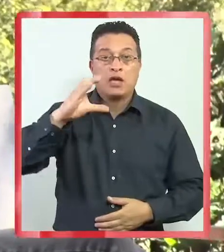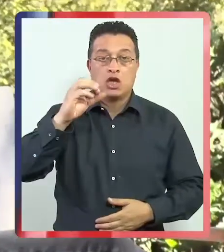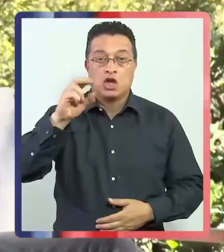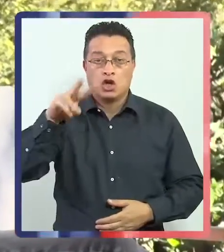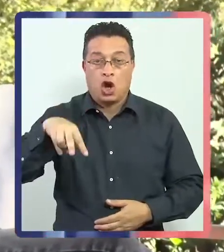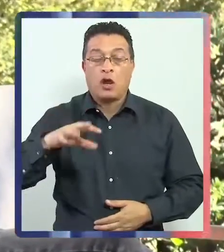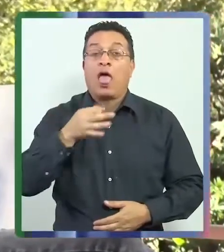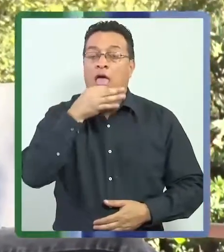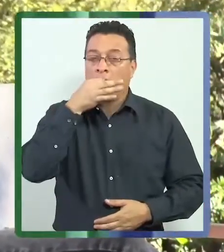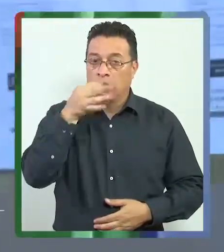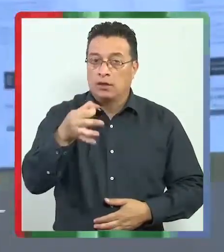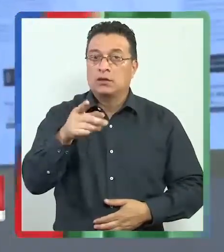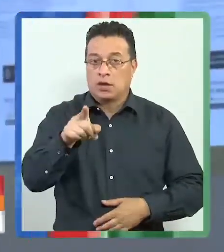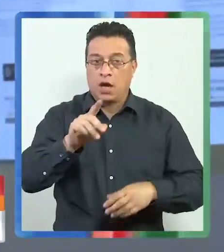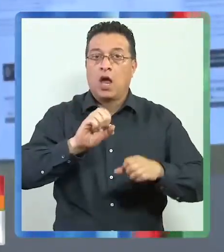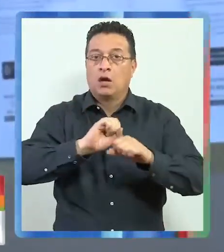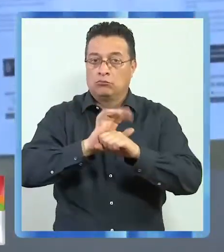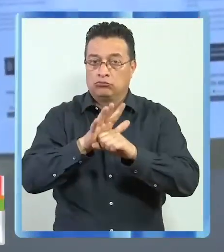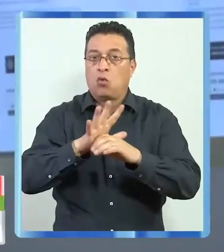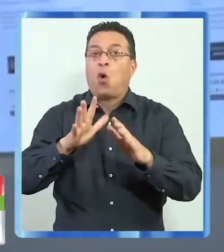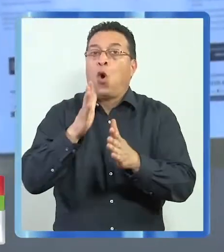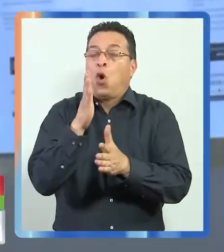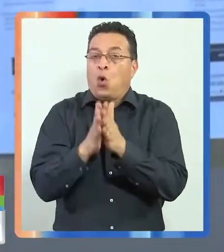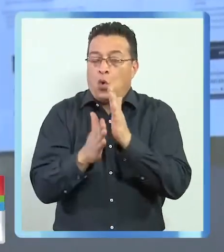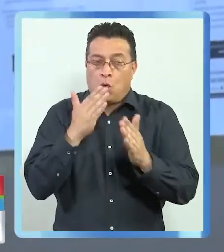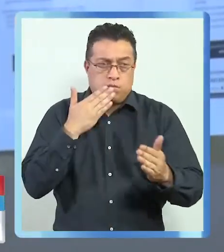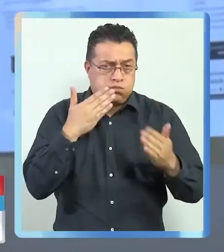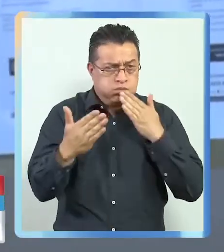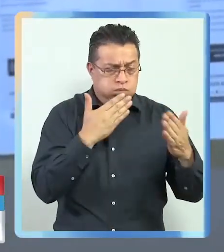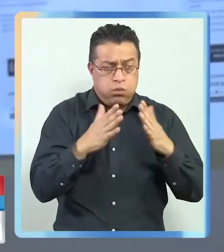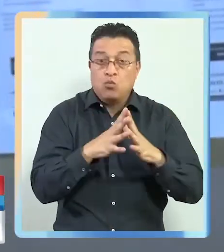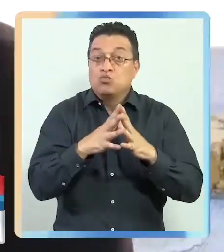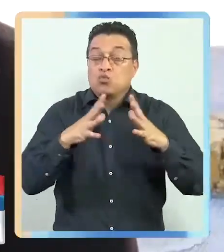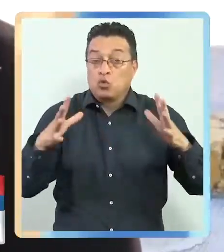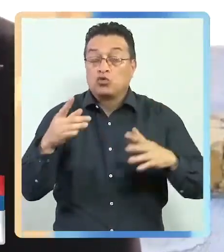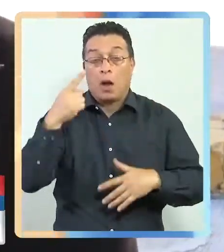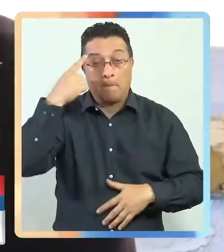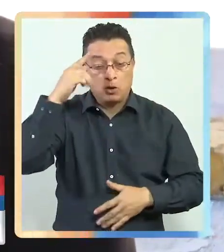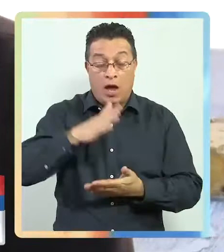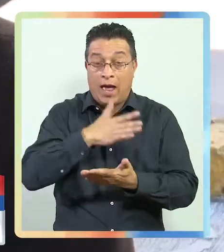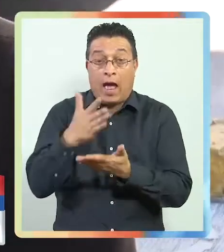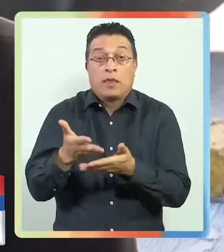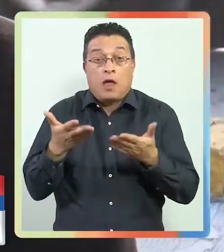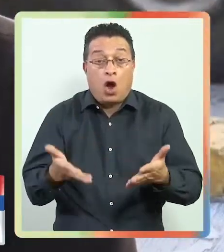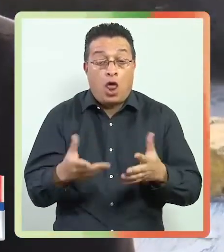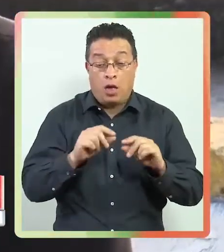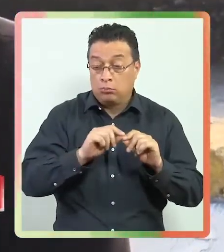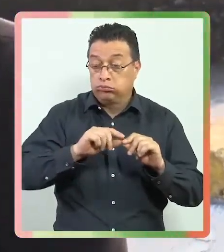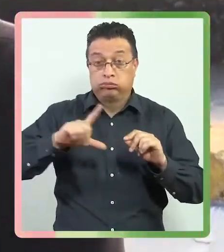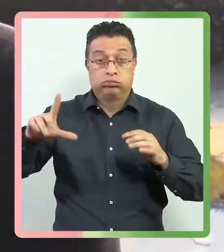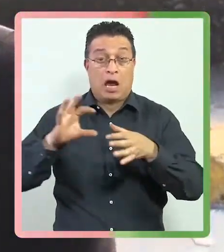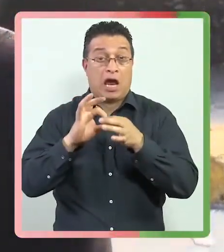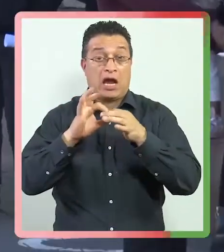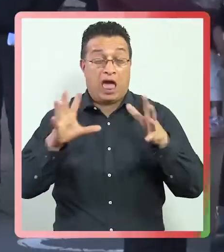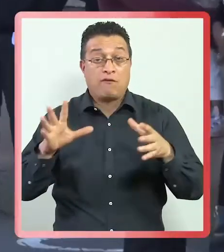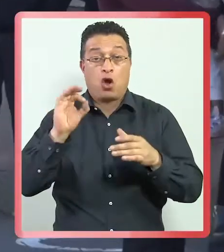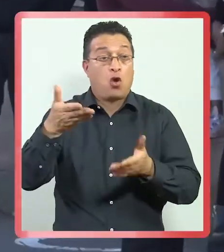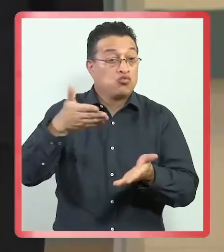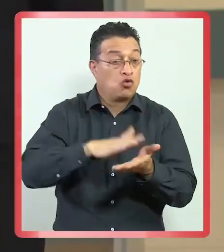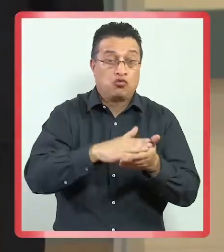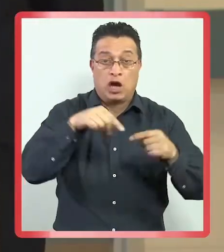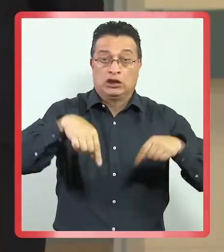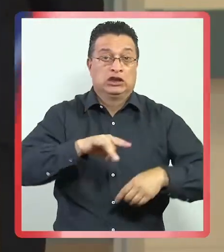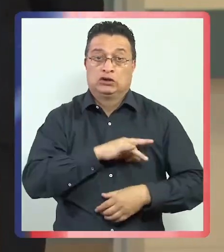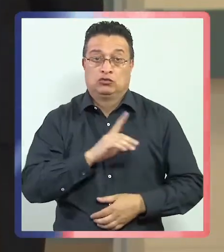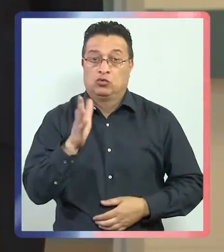se trata de una variante altamente transmisible, pero precisó que hasta ahora no ha incidido en el aumento de casos graves o personas fallecidas.